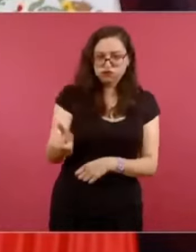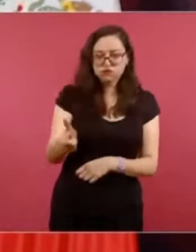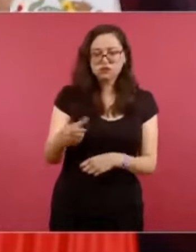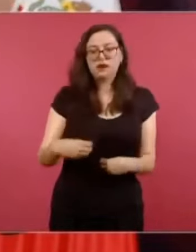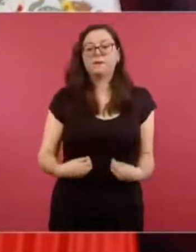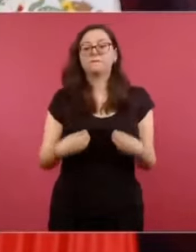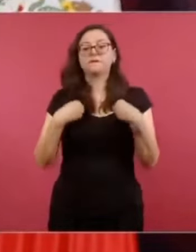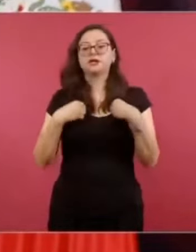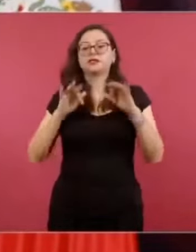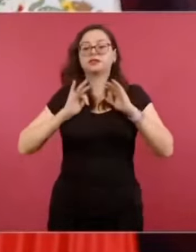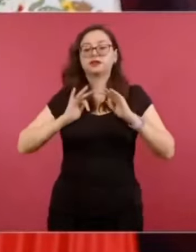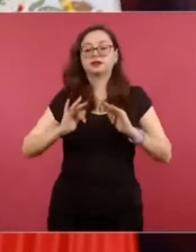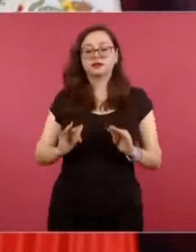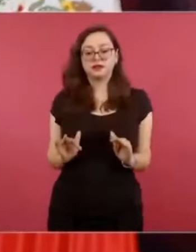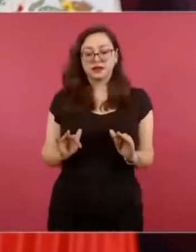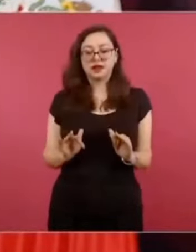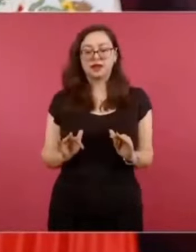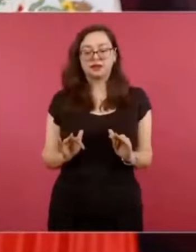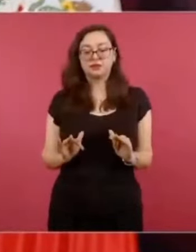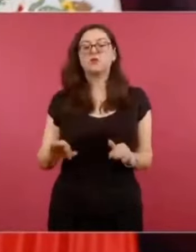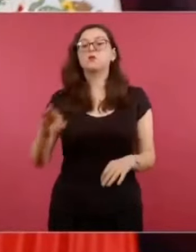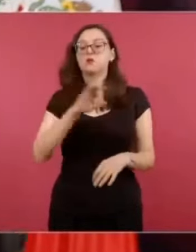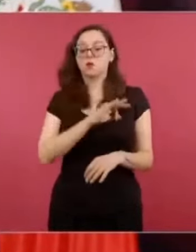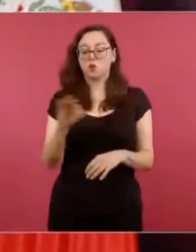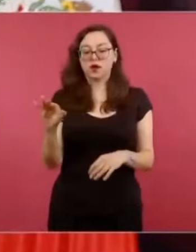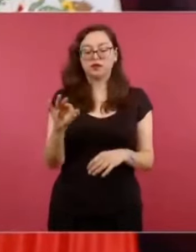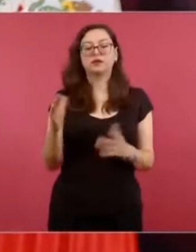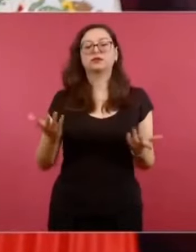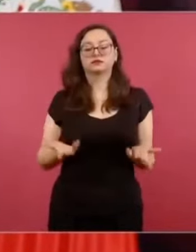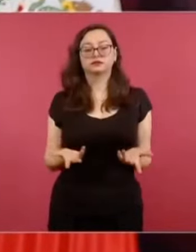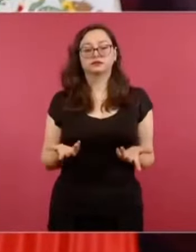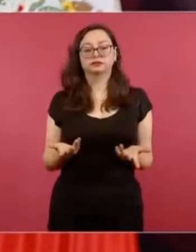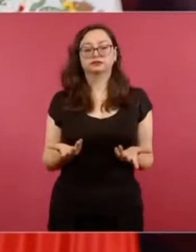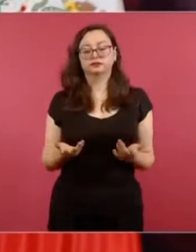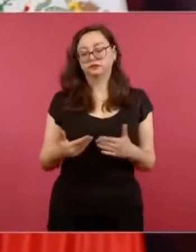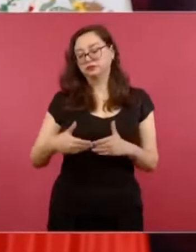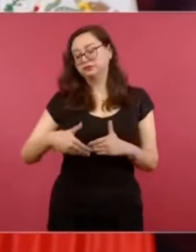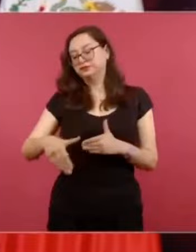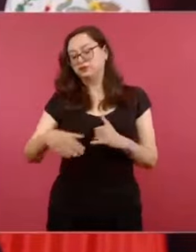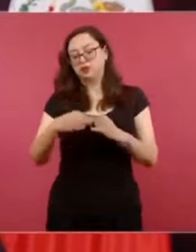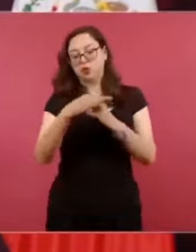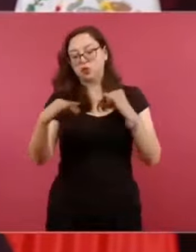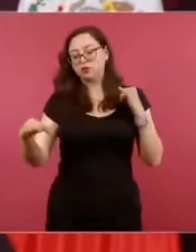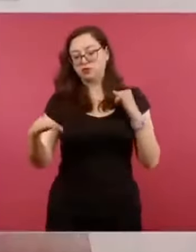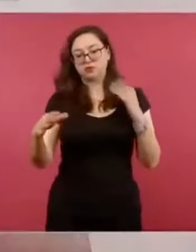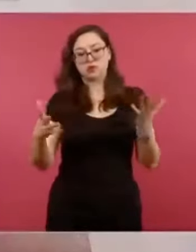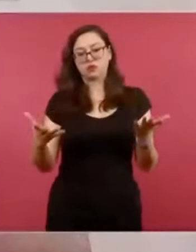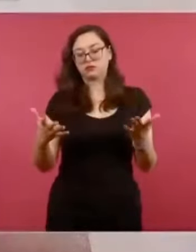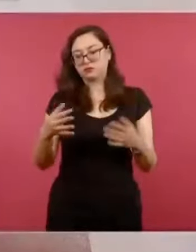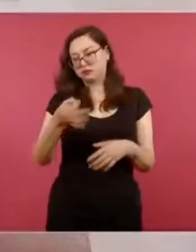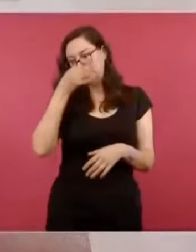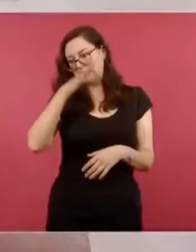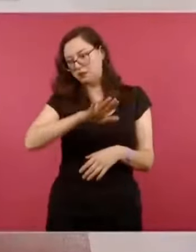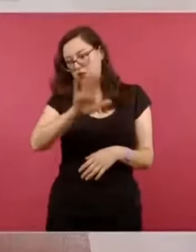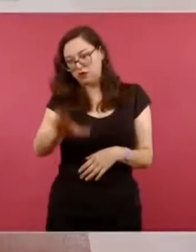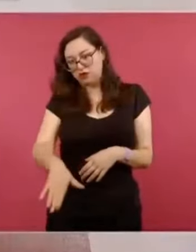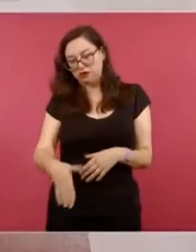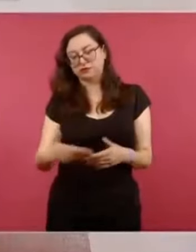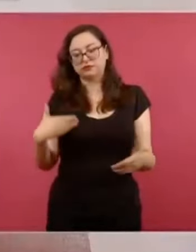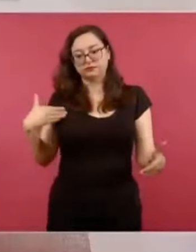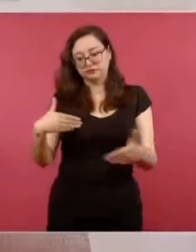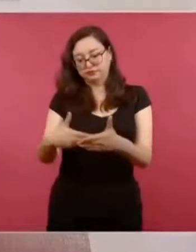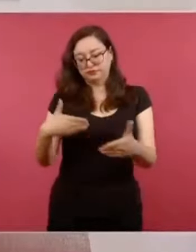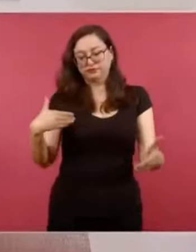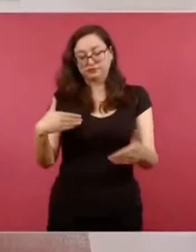con tranquilidad en la última etapa de la existencia. Y ah,